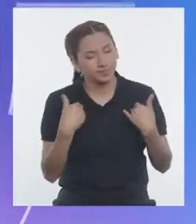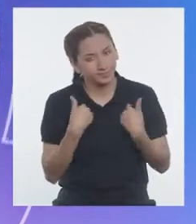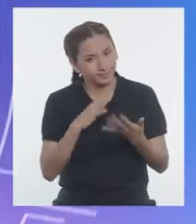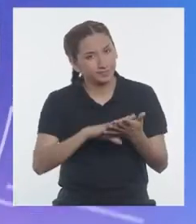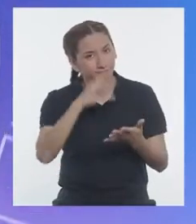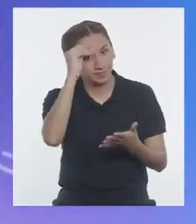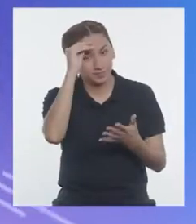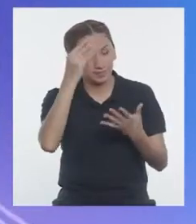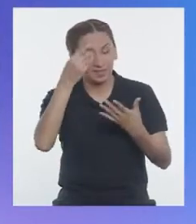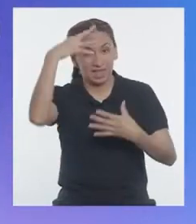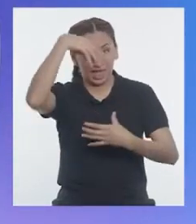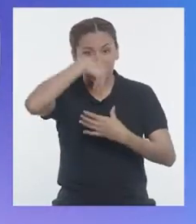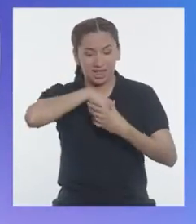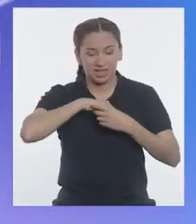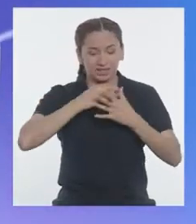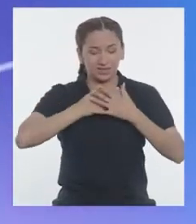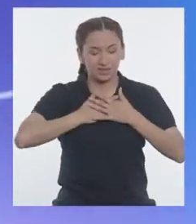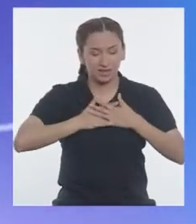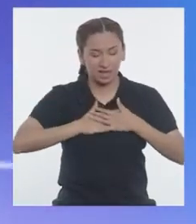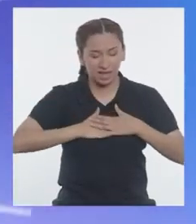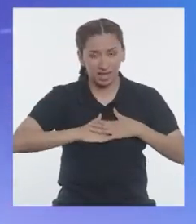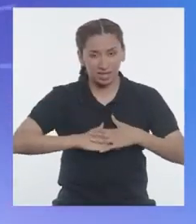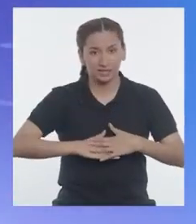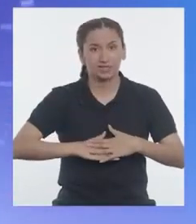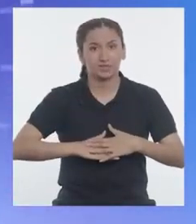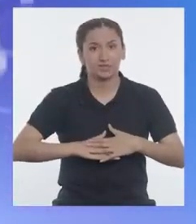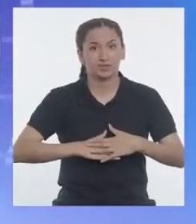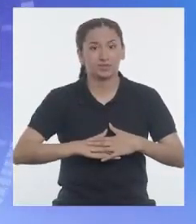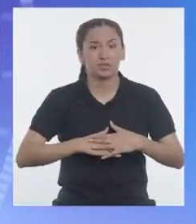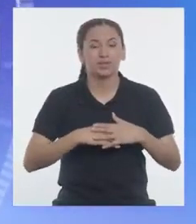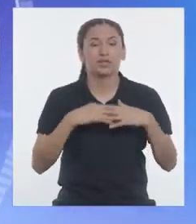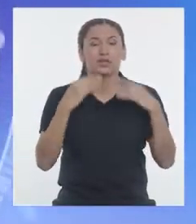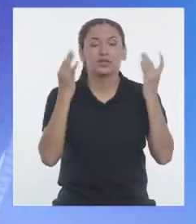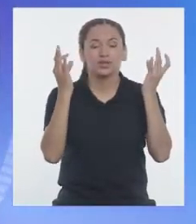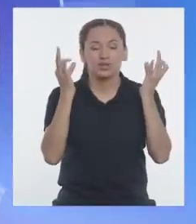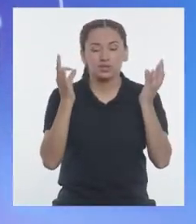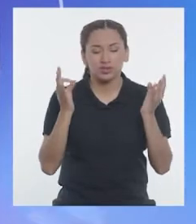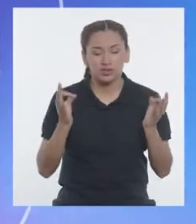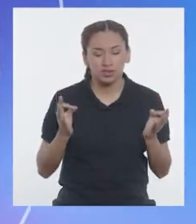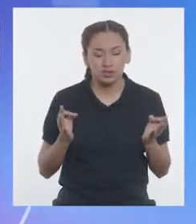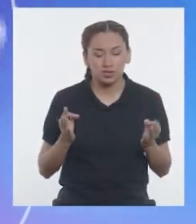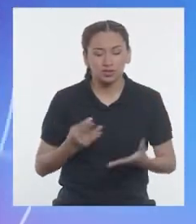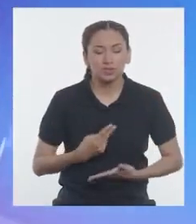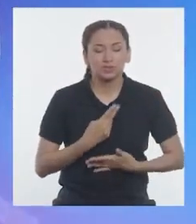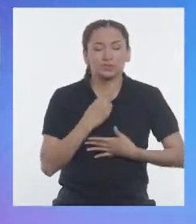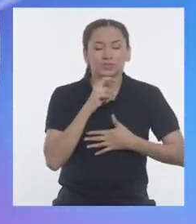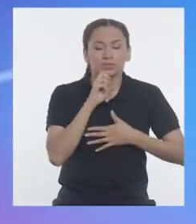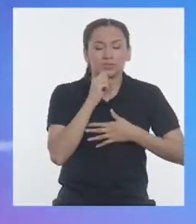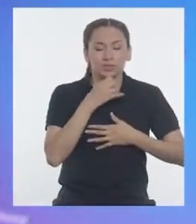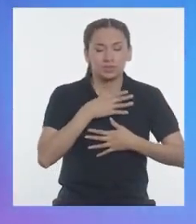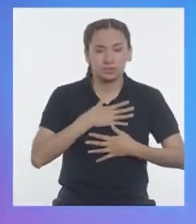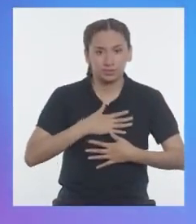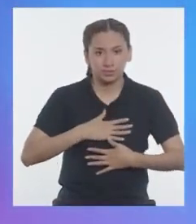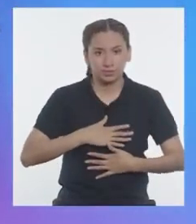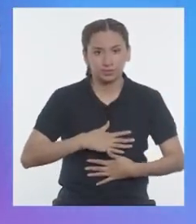que aprender a dominar tu fuego interior. Yoga. Meditación.